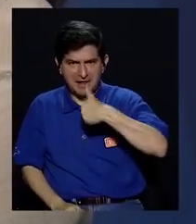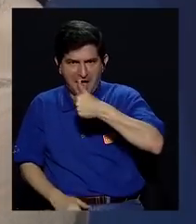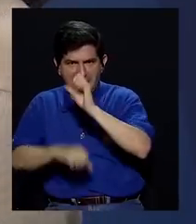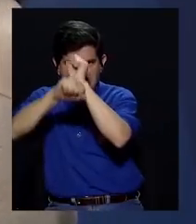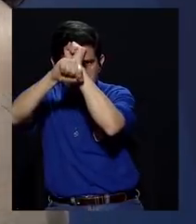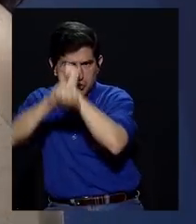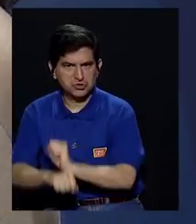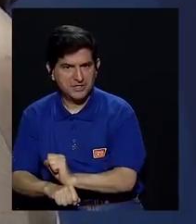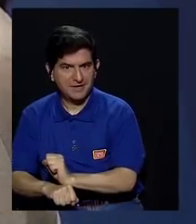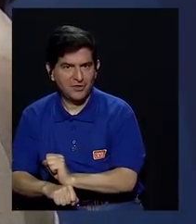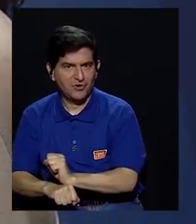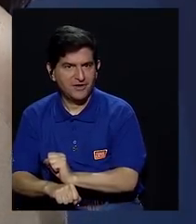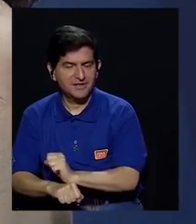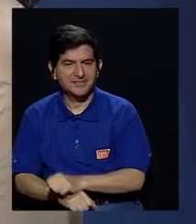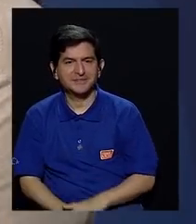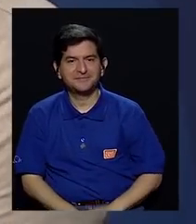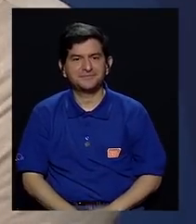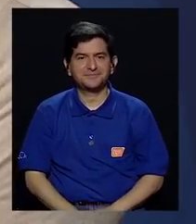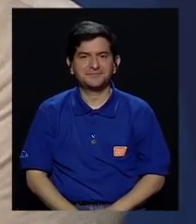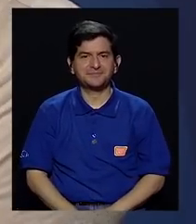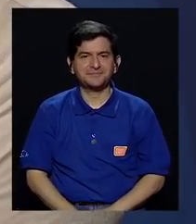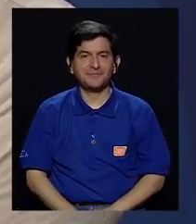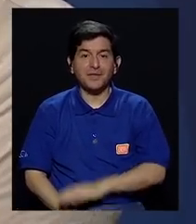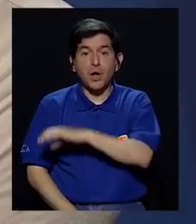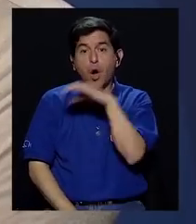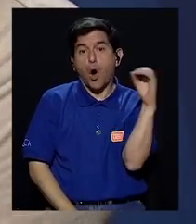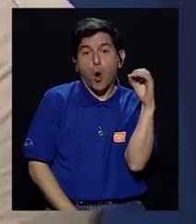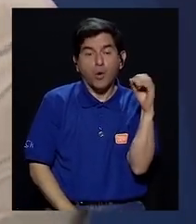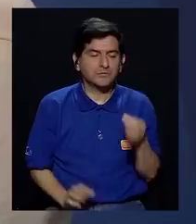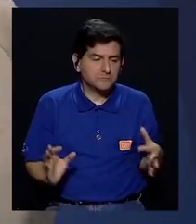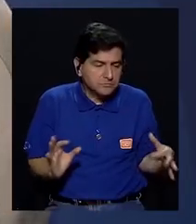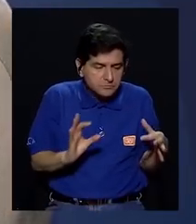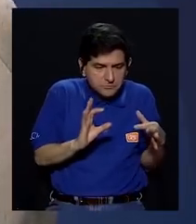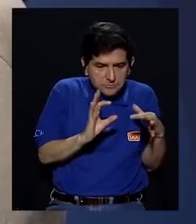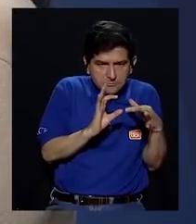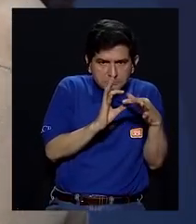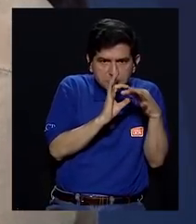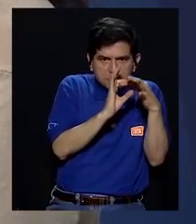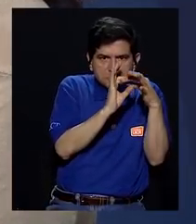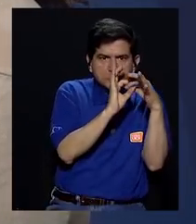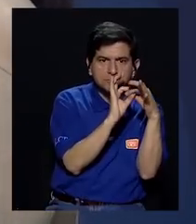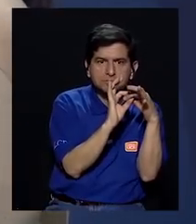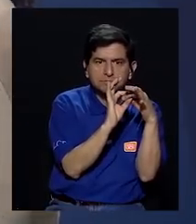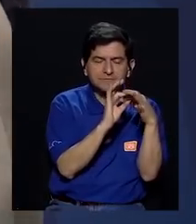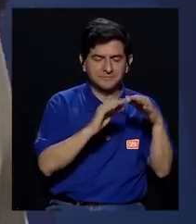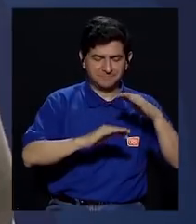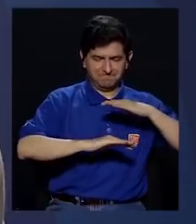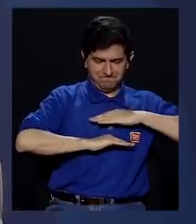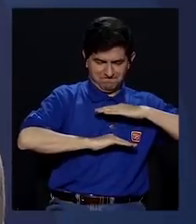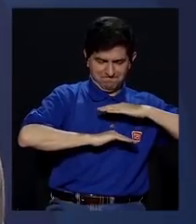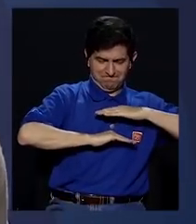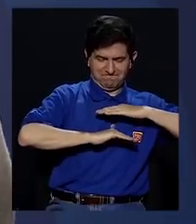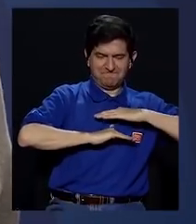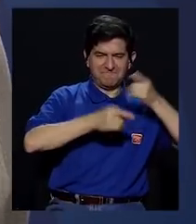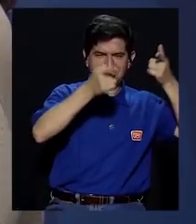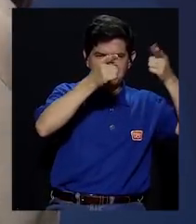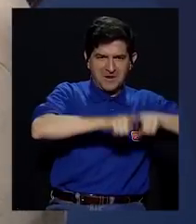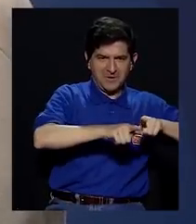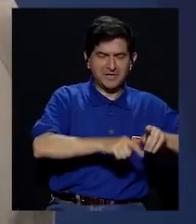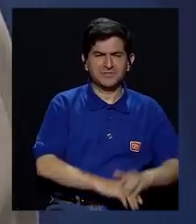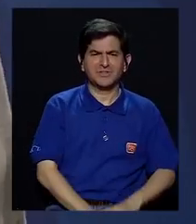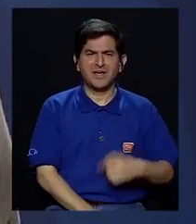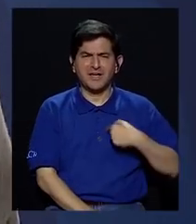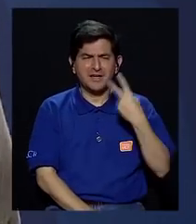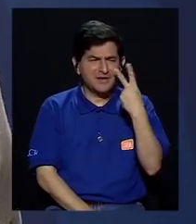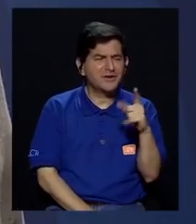opción conservadora. Así es. ¿Verdad? O que se articule esta satisfacción de esto que está sucediendo